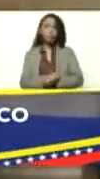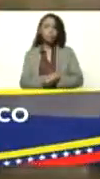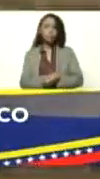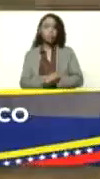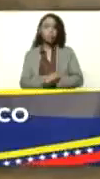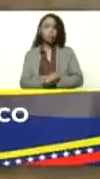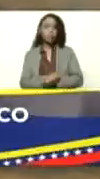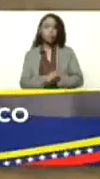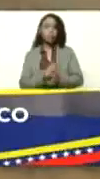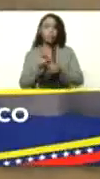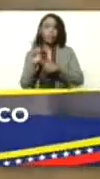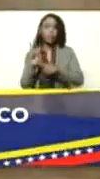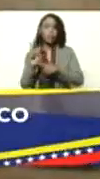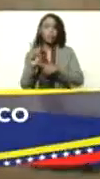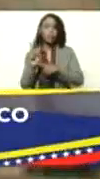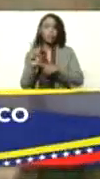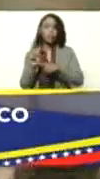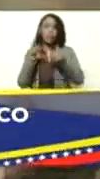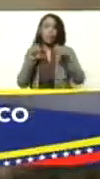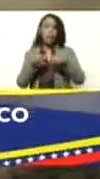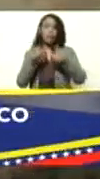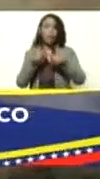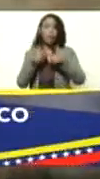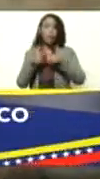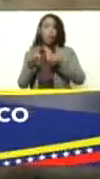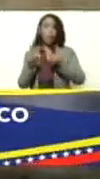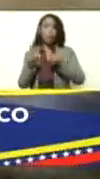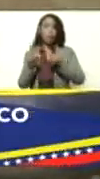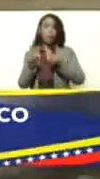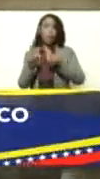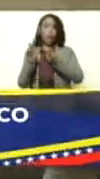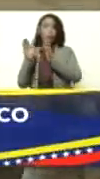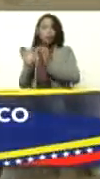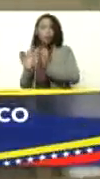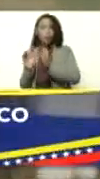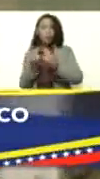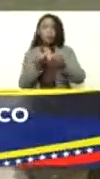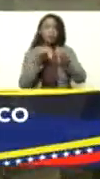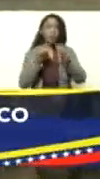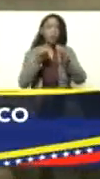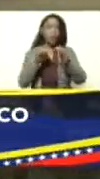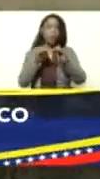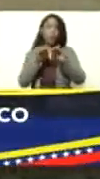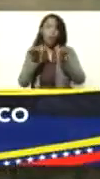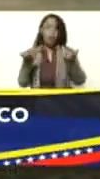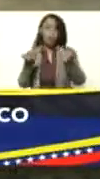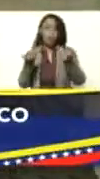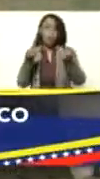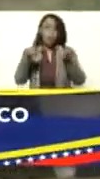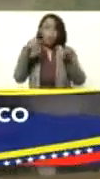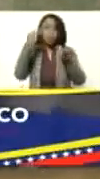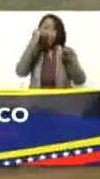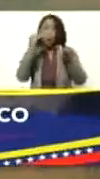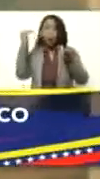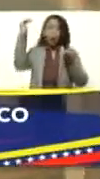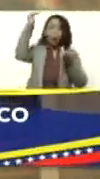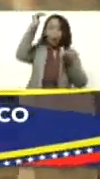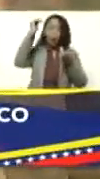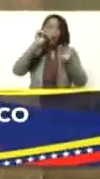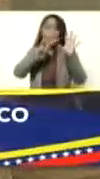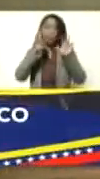este pedazo que usted tiene aquí, aparte de otro pedazo que tengo por ahí, en la azotea, tengo 90 animales,